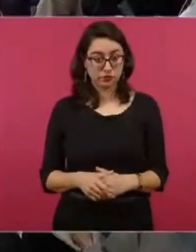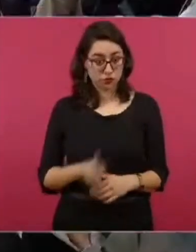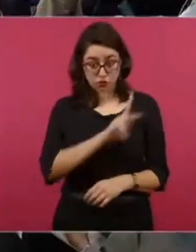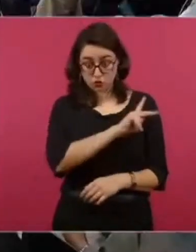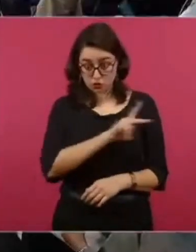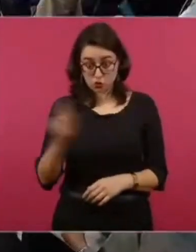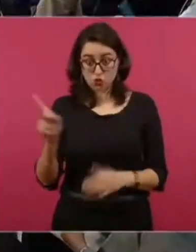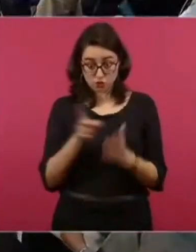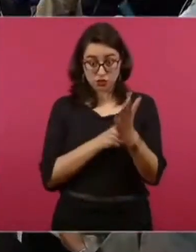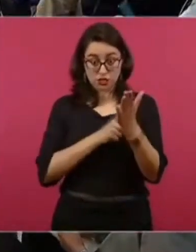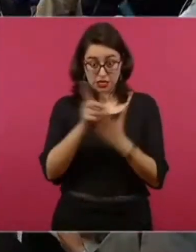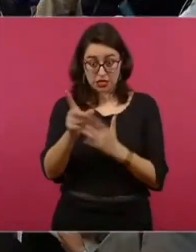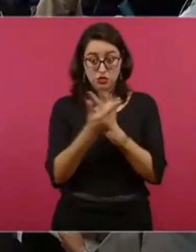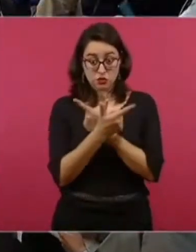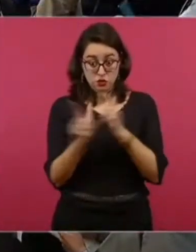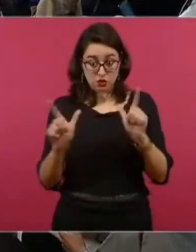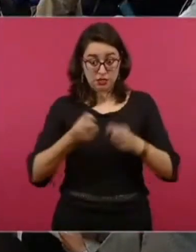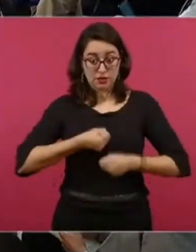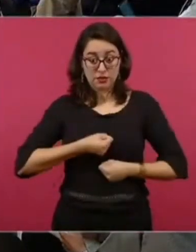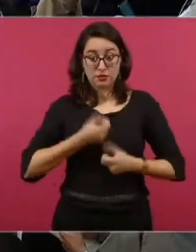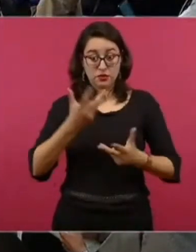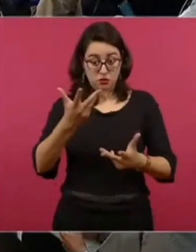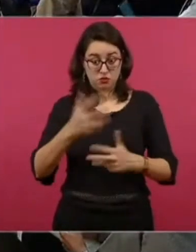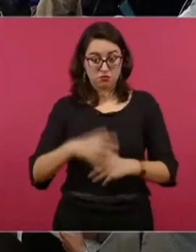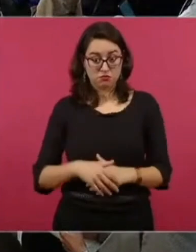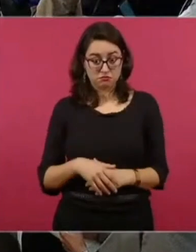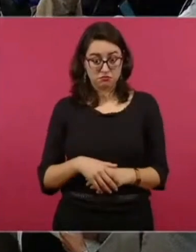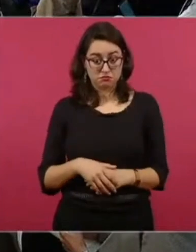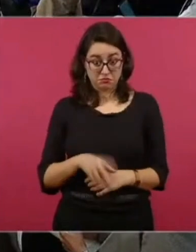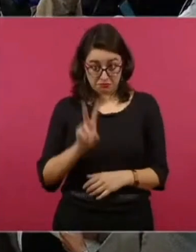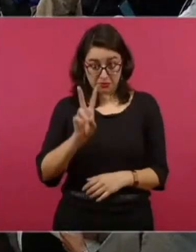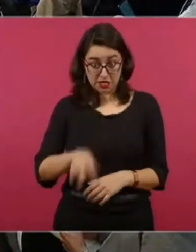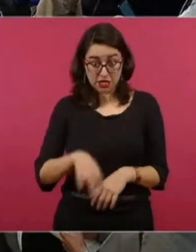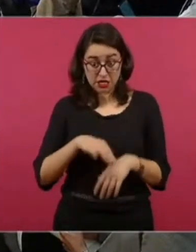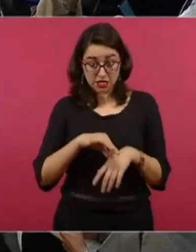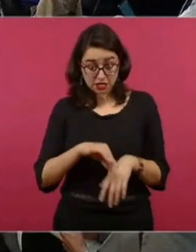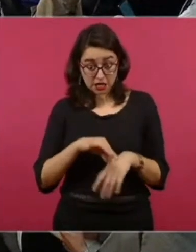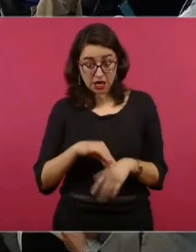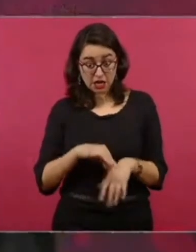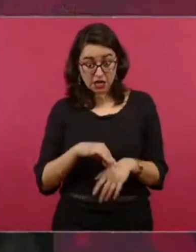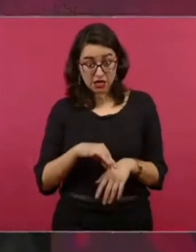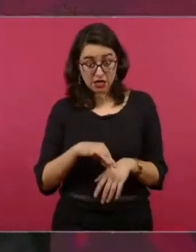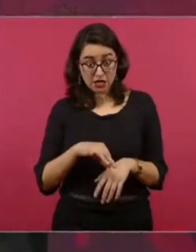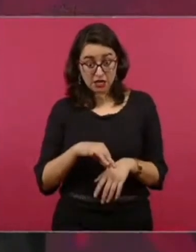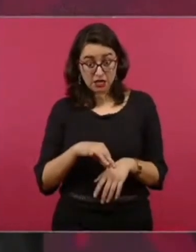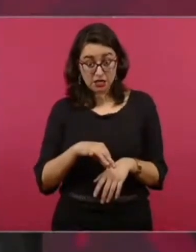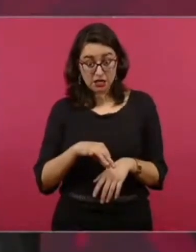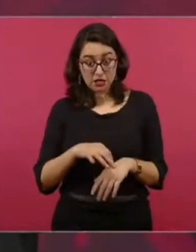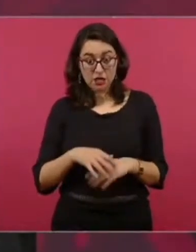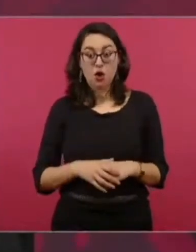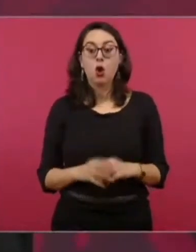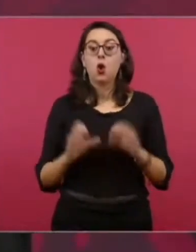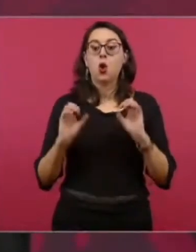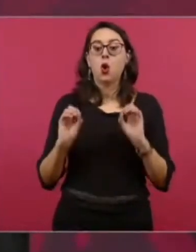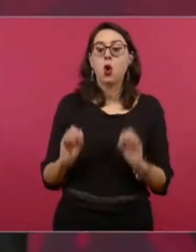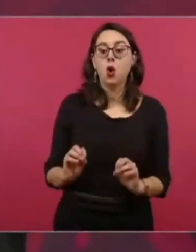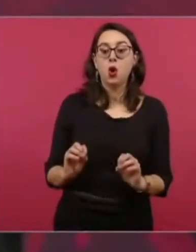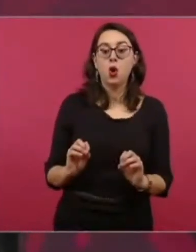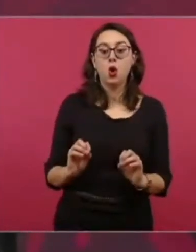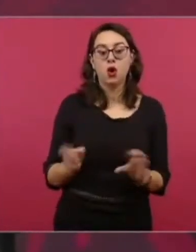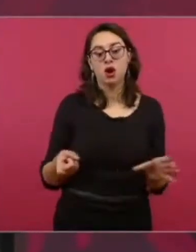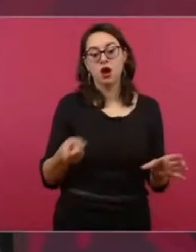en el medio lo que hacen es traficar con